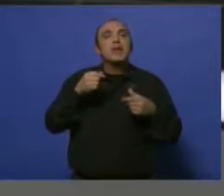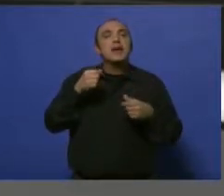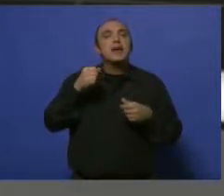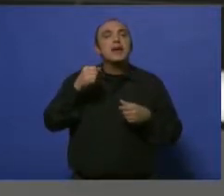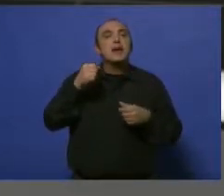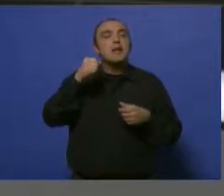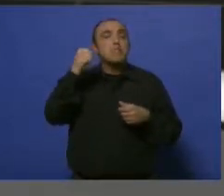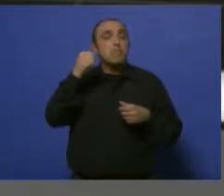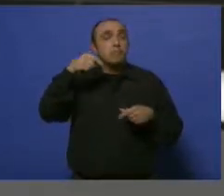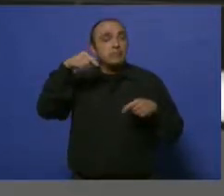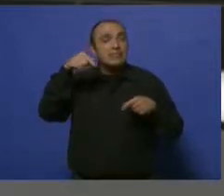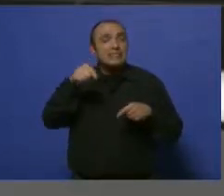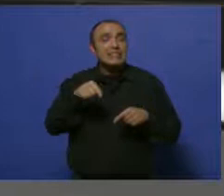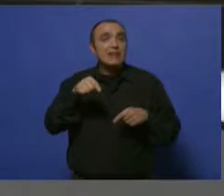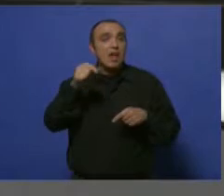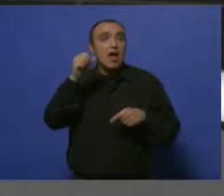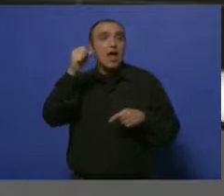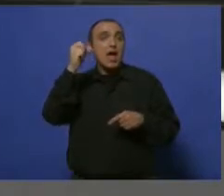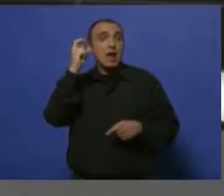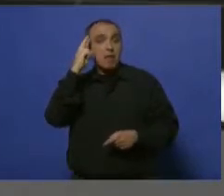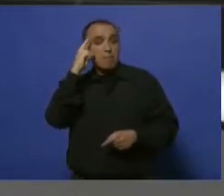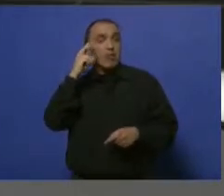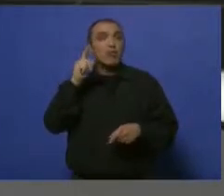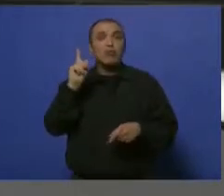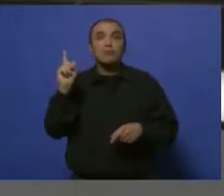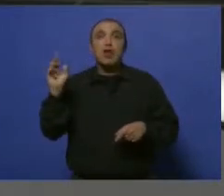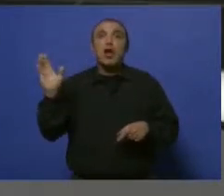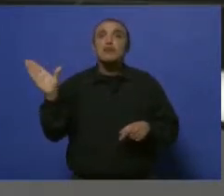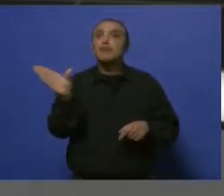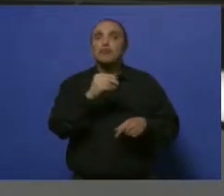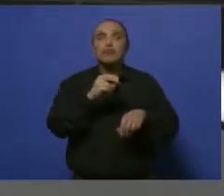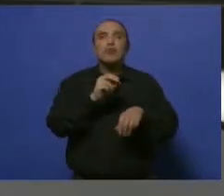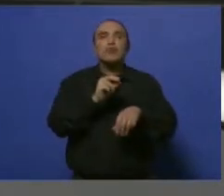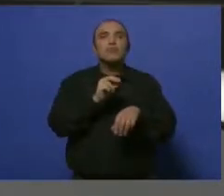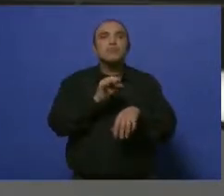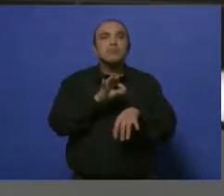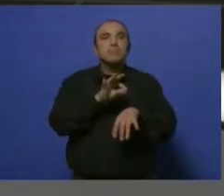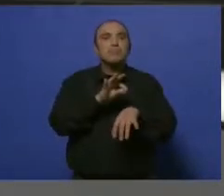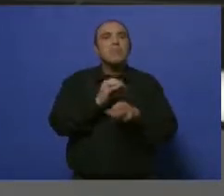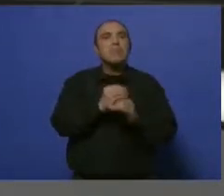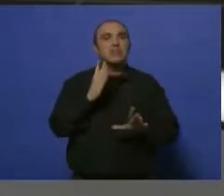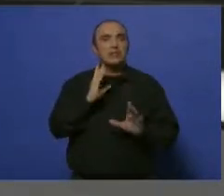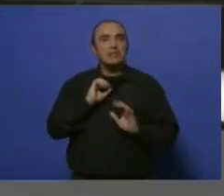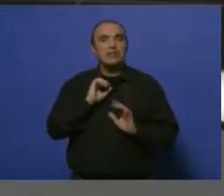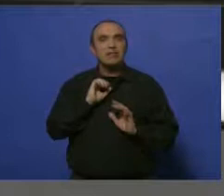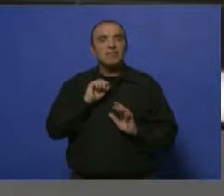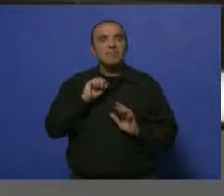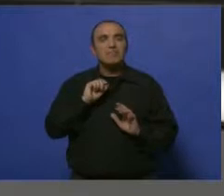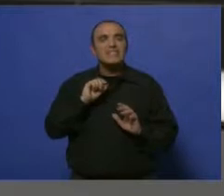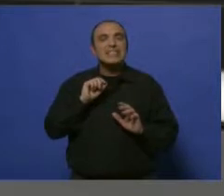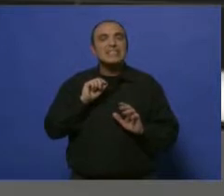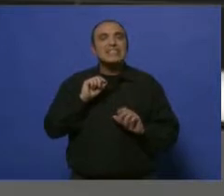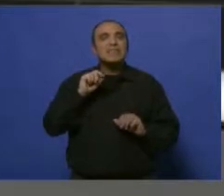respeto a los especialistas para que sean esos los que se expresen. Porque la problemática que existe cuando uno habla de algo en el cual es lego,